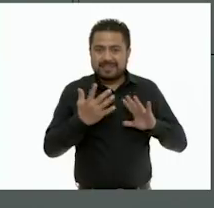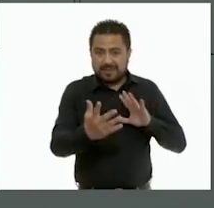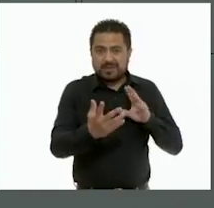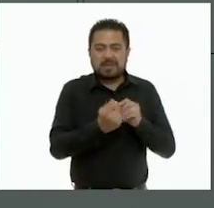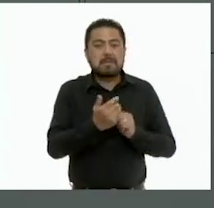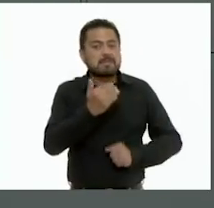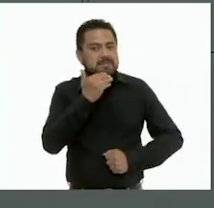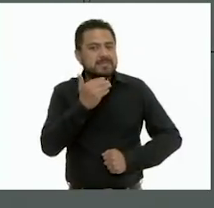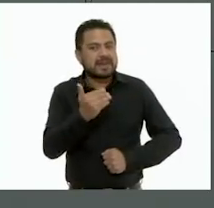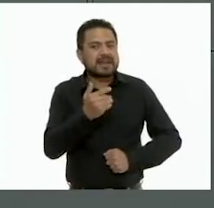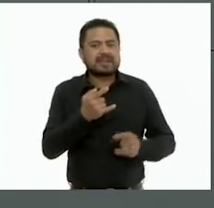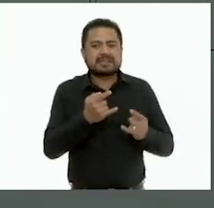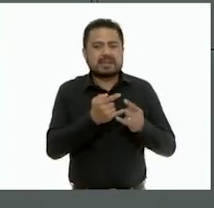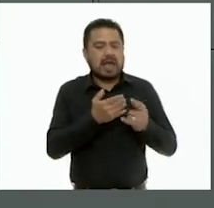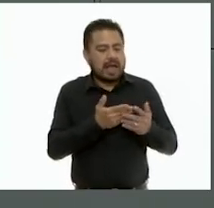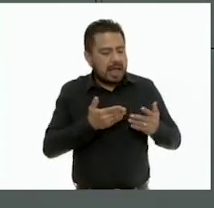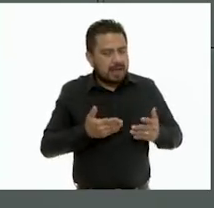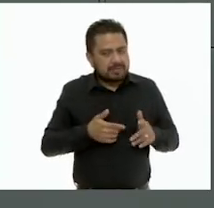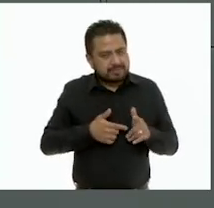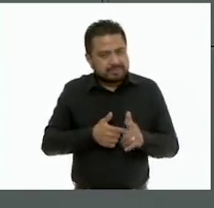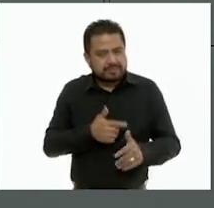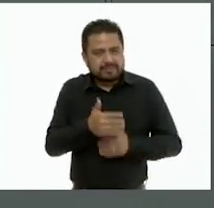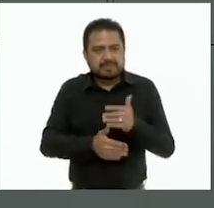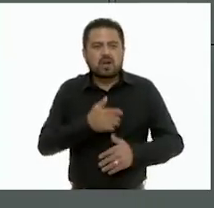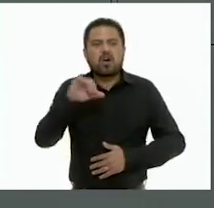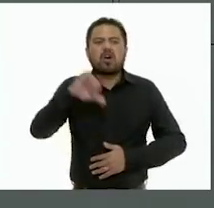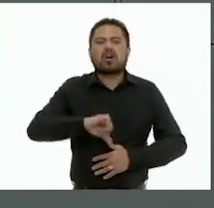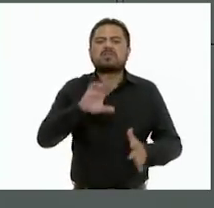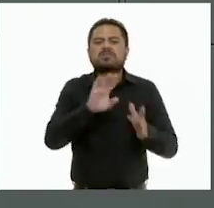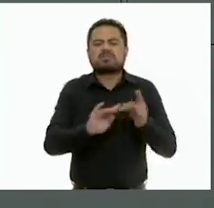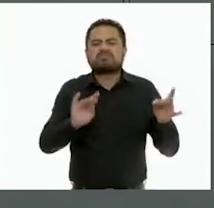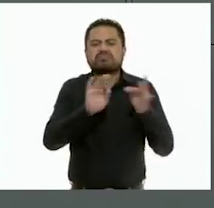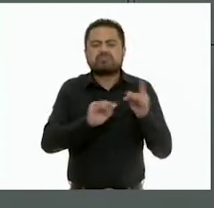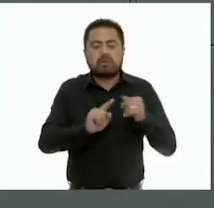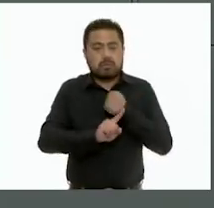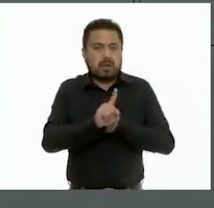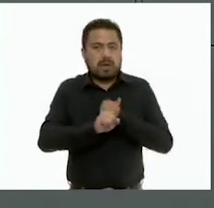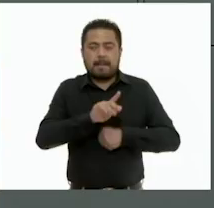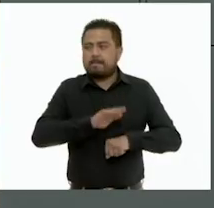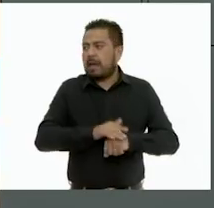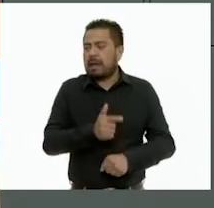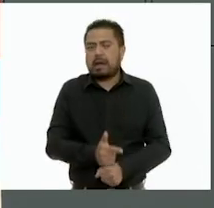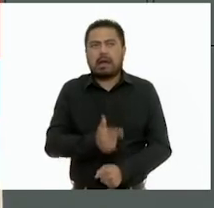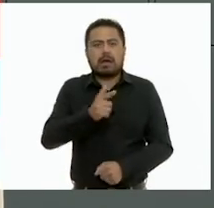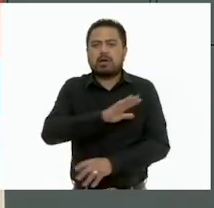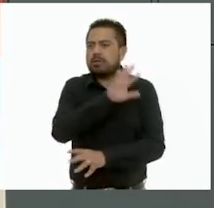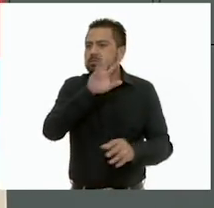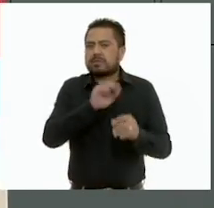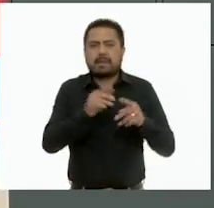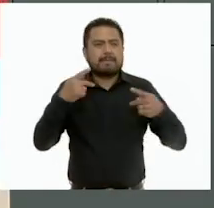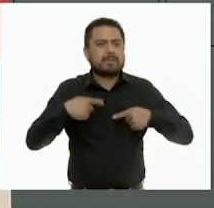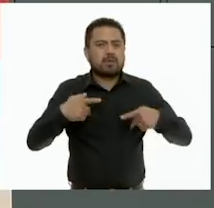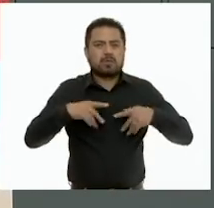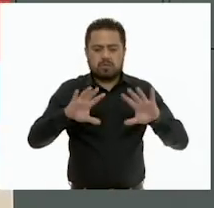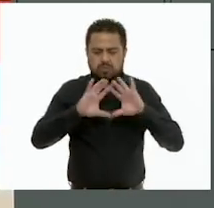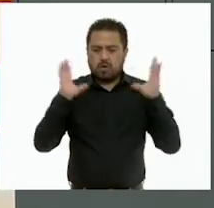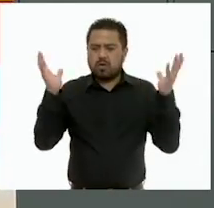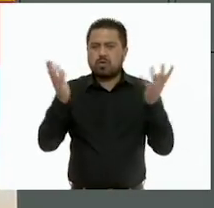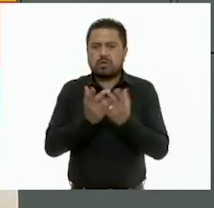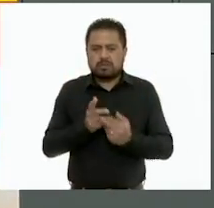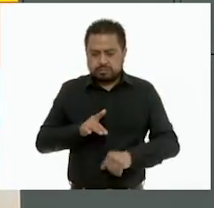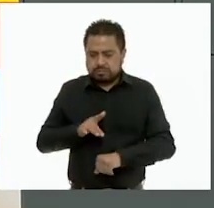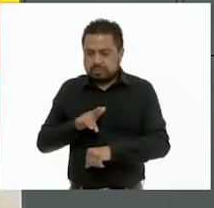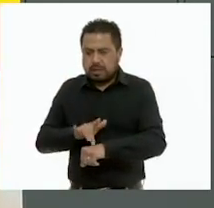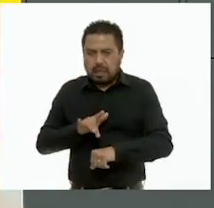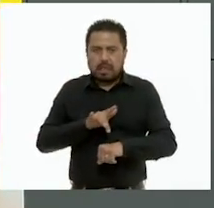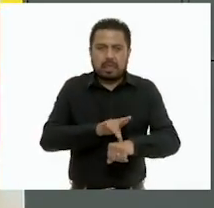Muy bien, es hora de continuar. Hoy vamos a platicar de un problema muy grave al que todas las personas del mundo nos enfrentamos